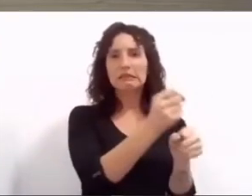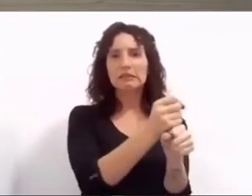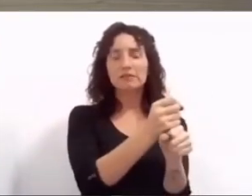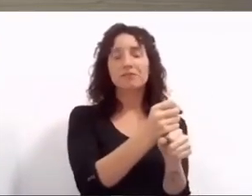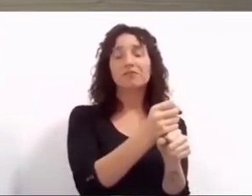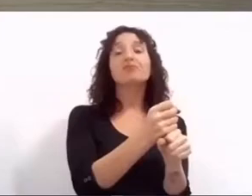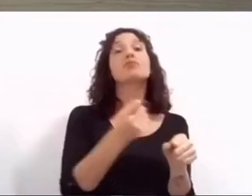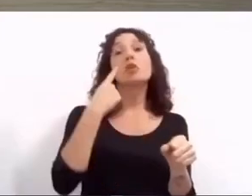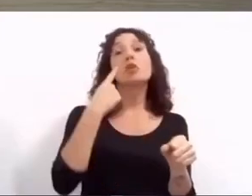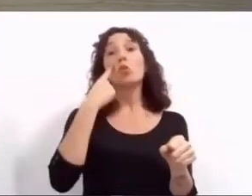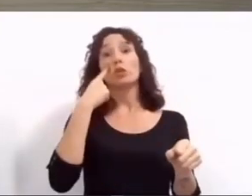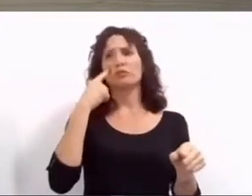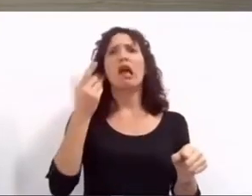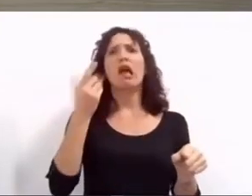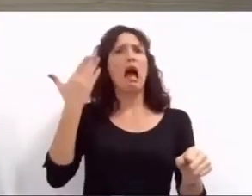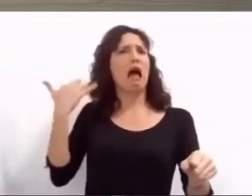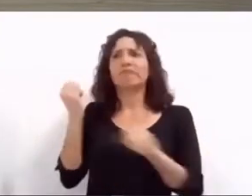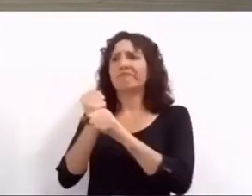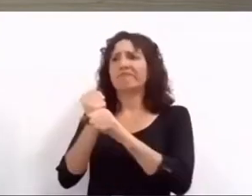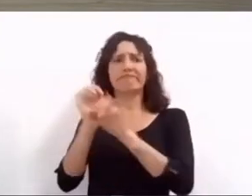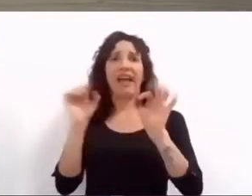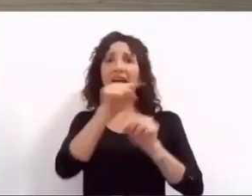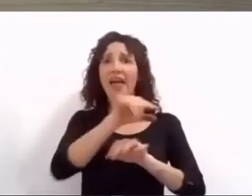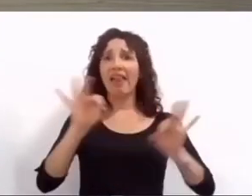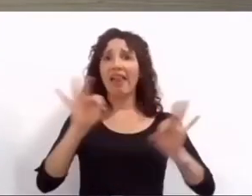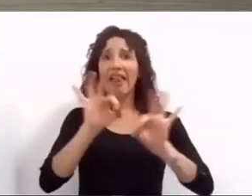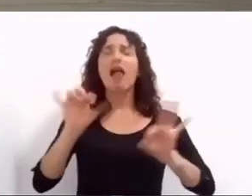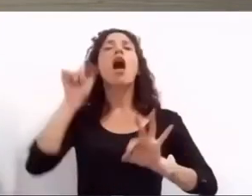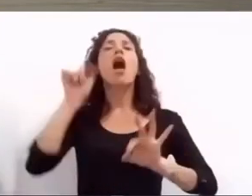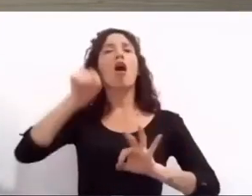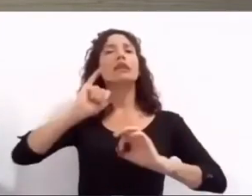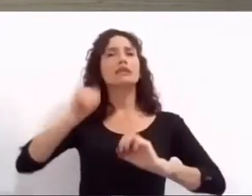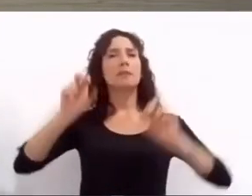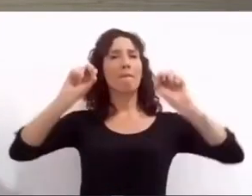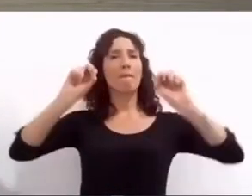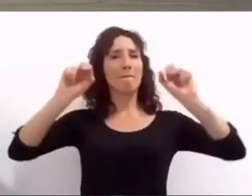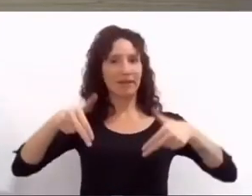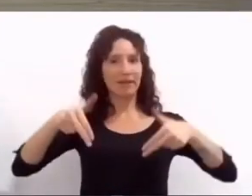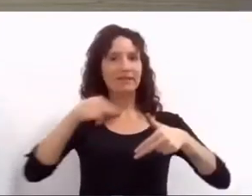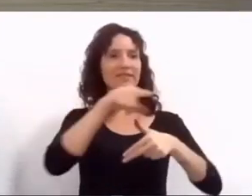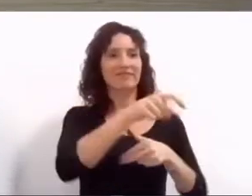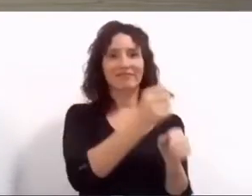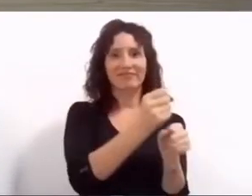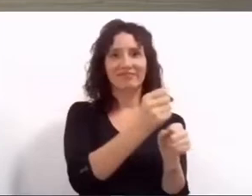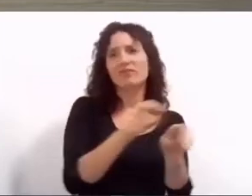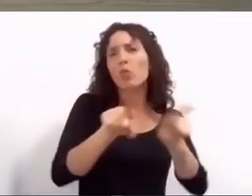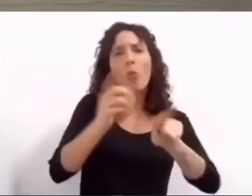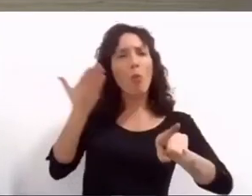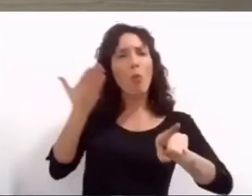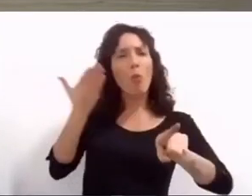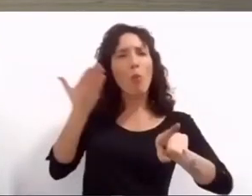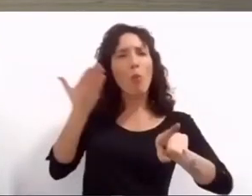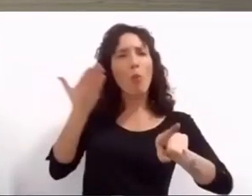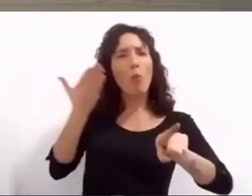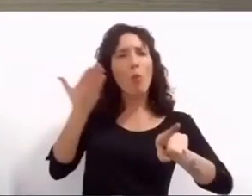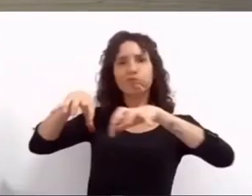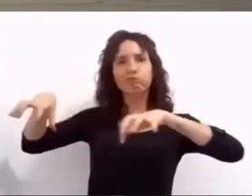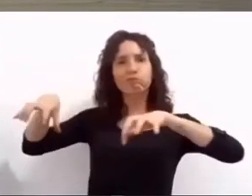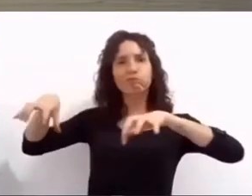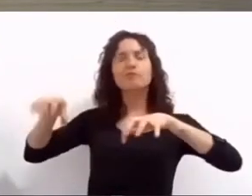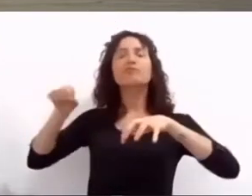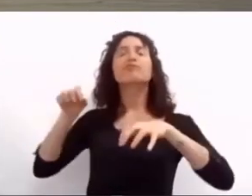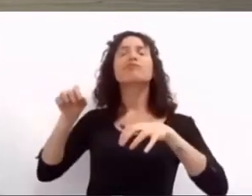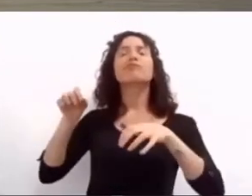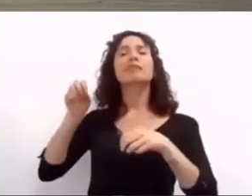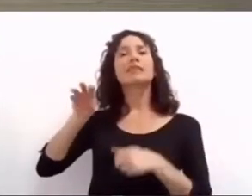abría un lugar de estas características pero si continúa una línea que se inició con los centros crecer estamos planeando abrir uno más en